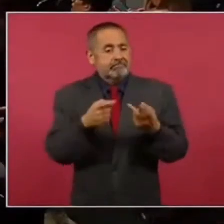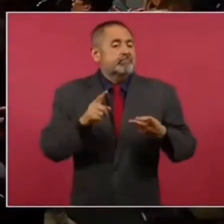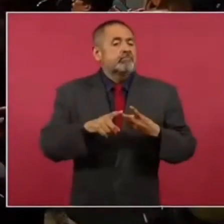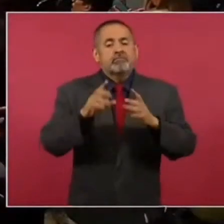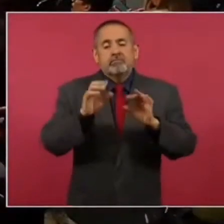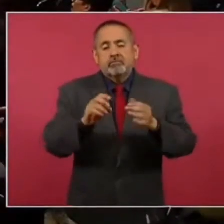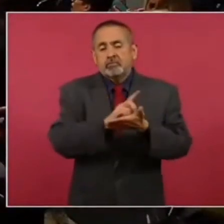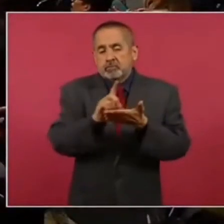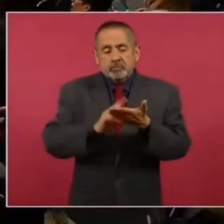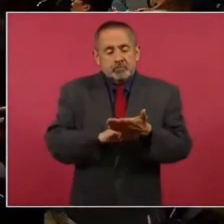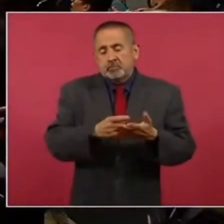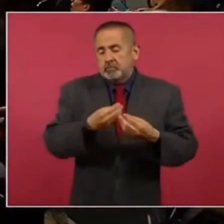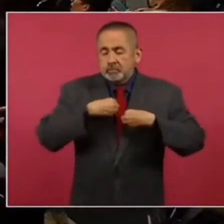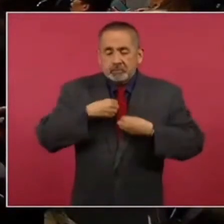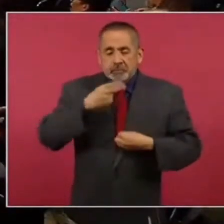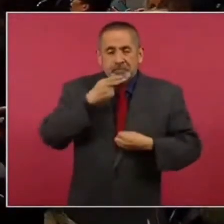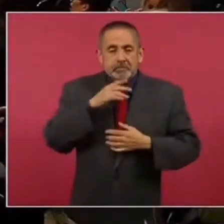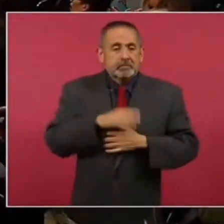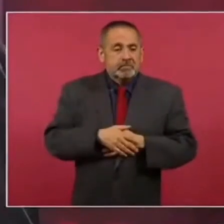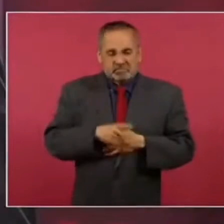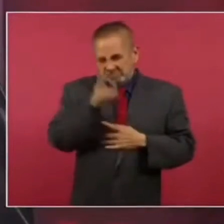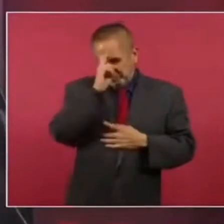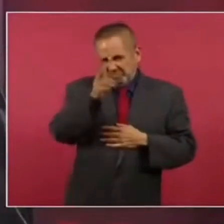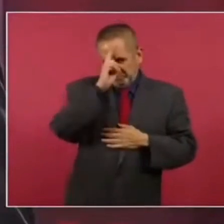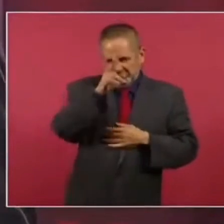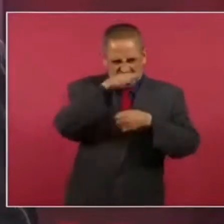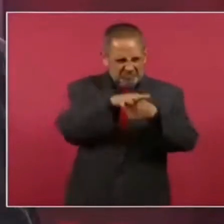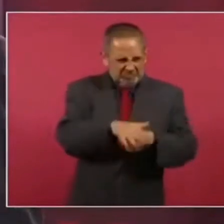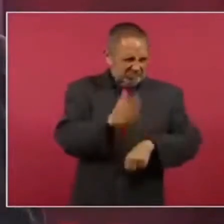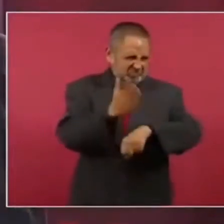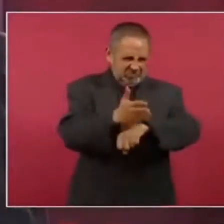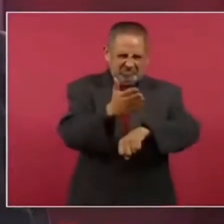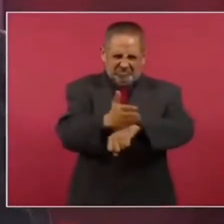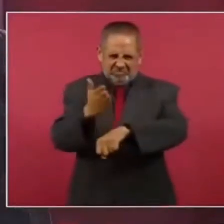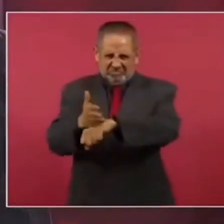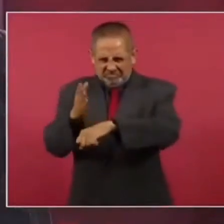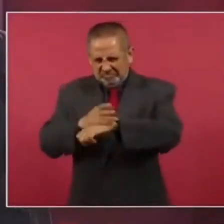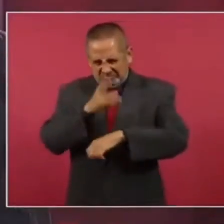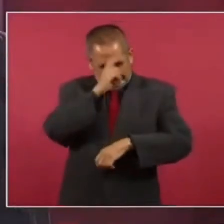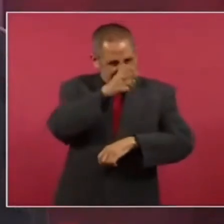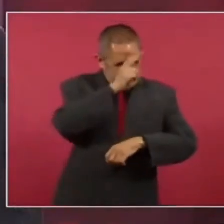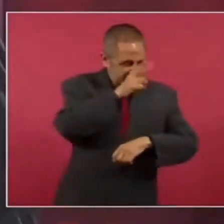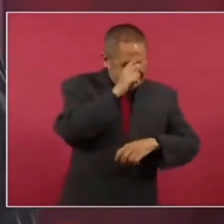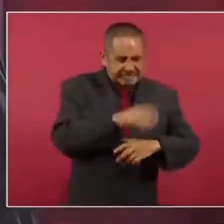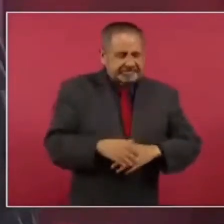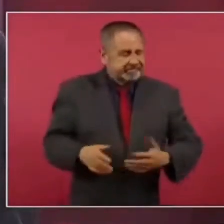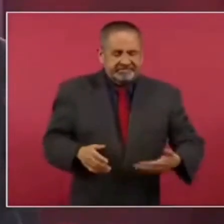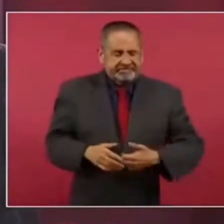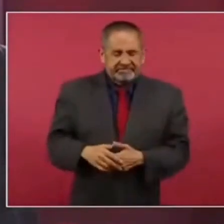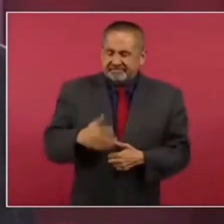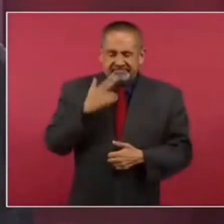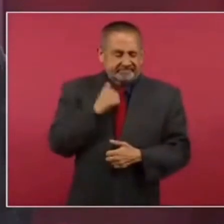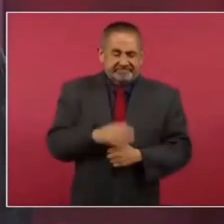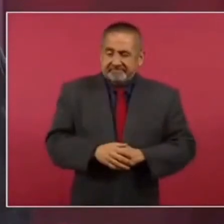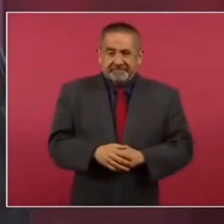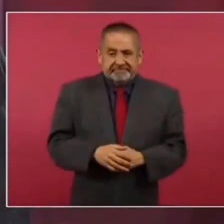de droga, sólo con medidas coercitivas. Lo principal